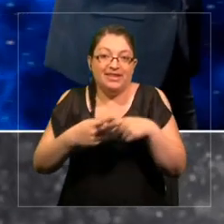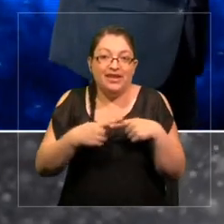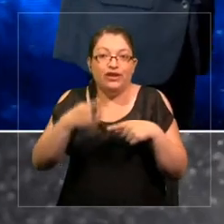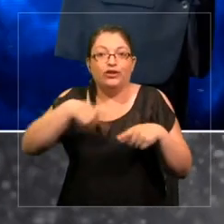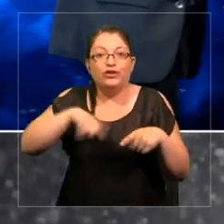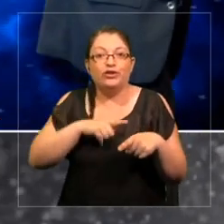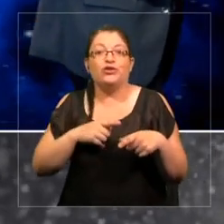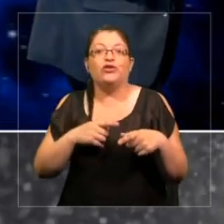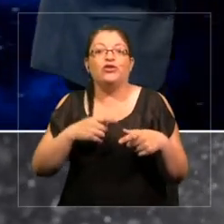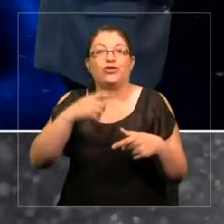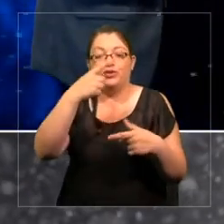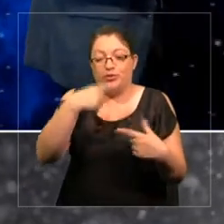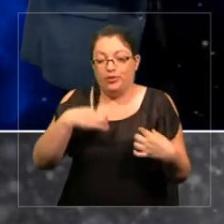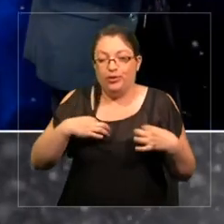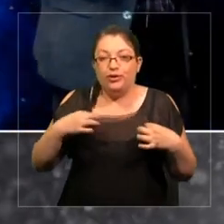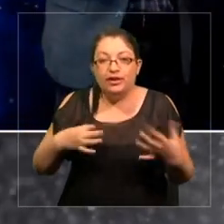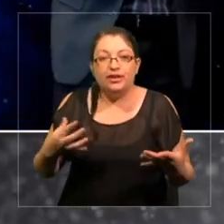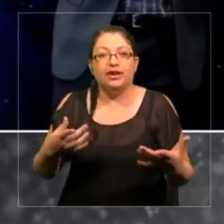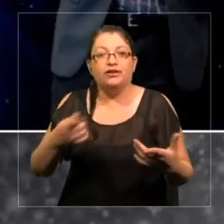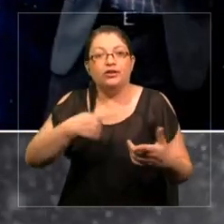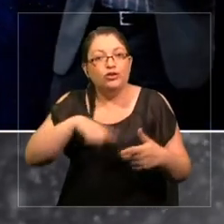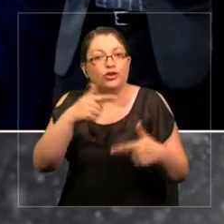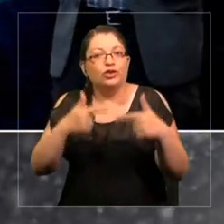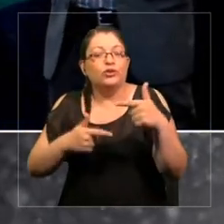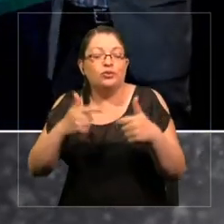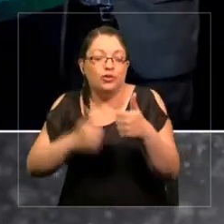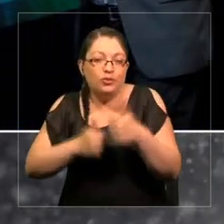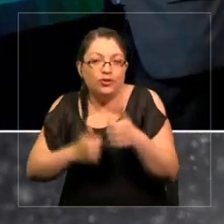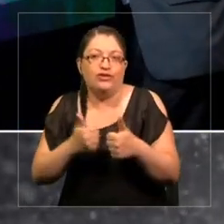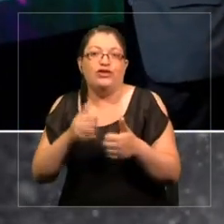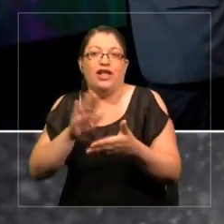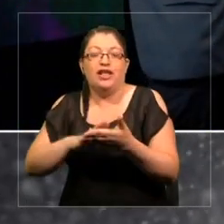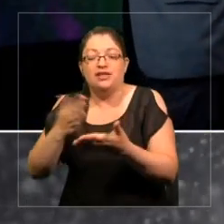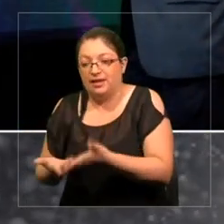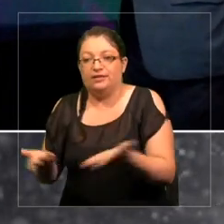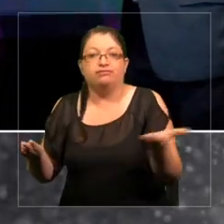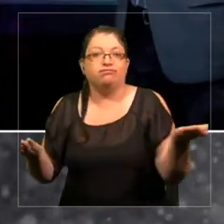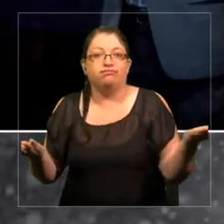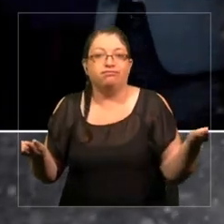ciudadanos, los profesionales de la salud.